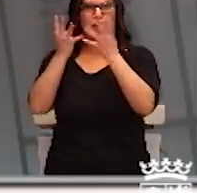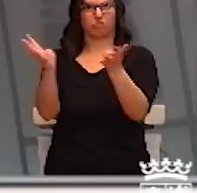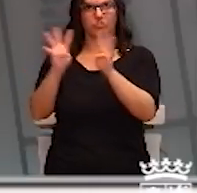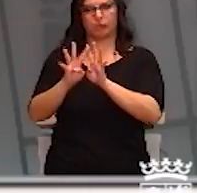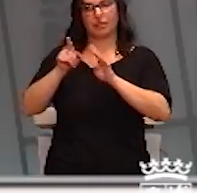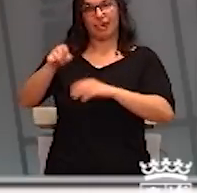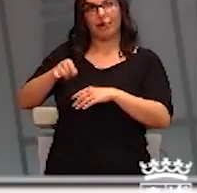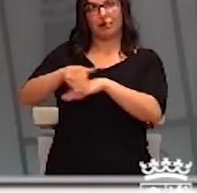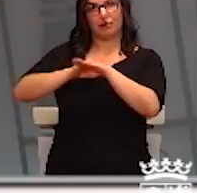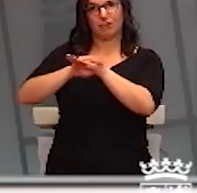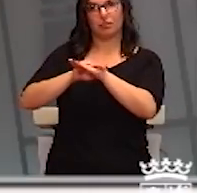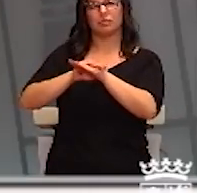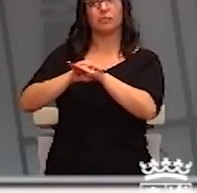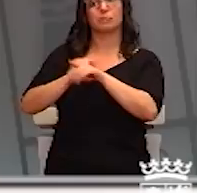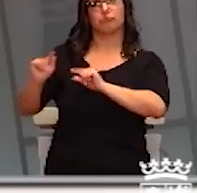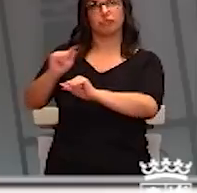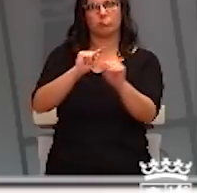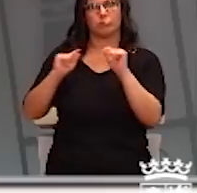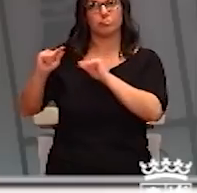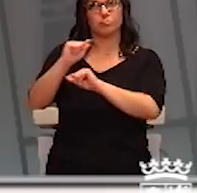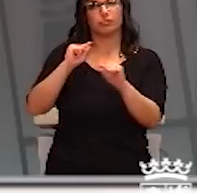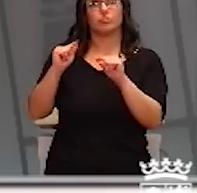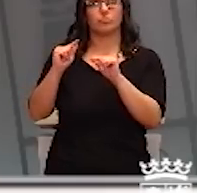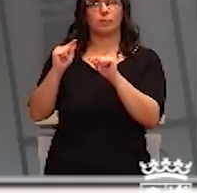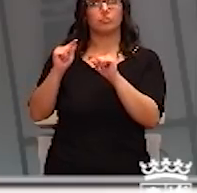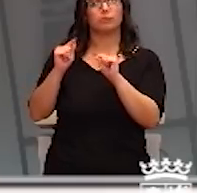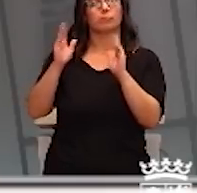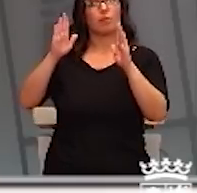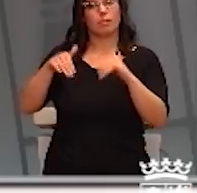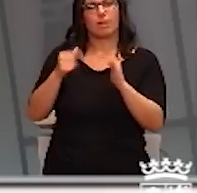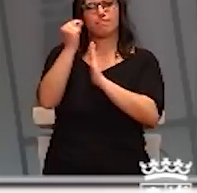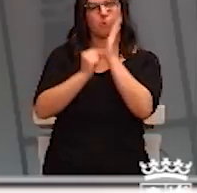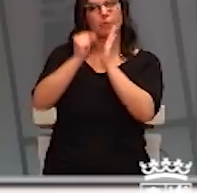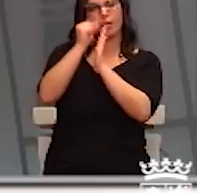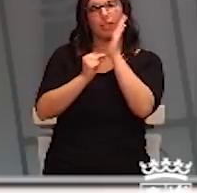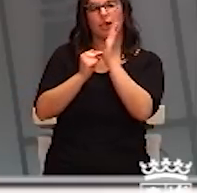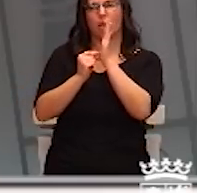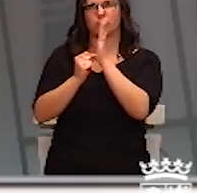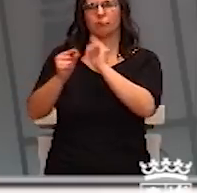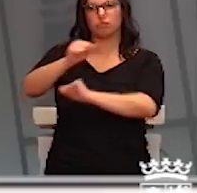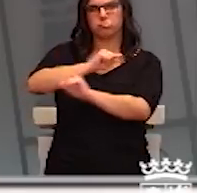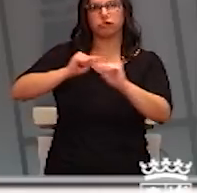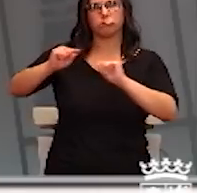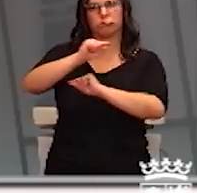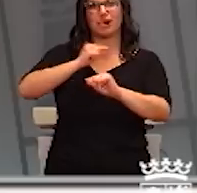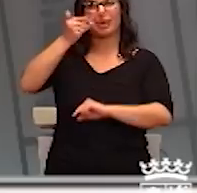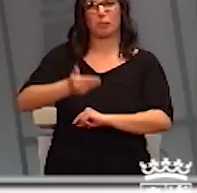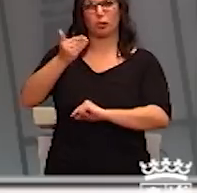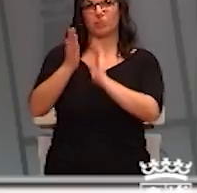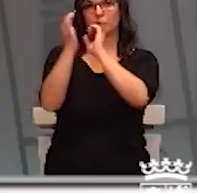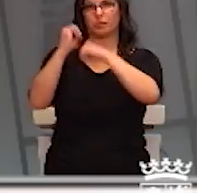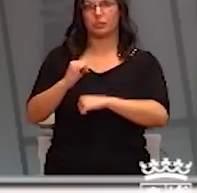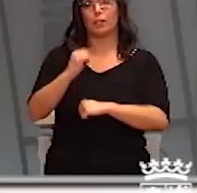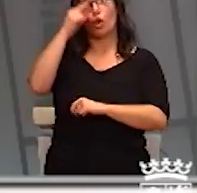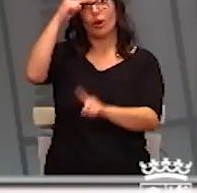el consejo extraordinario hemos sometido una serie de medidas que nos parecen importantes con el objetivo